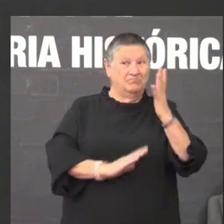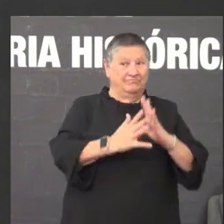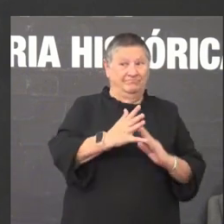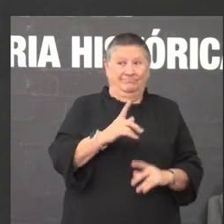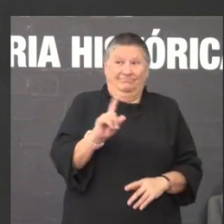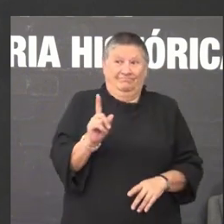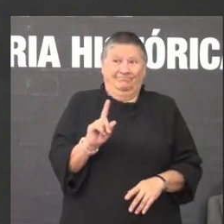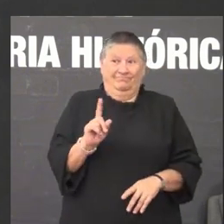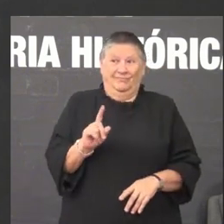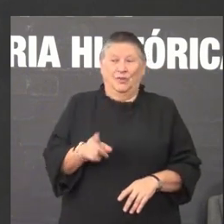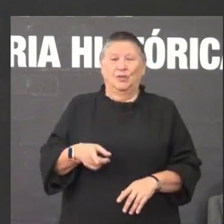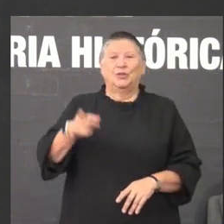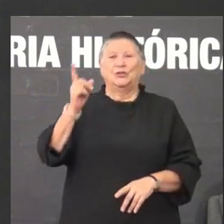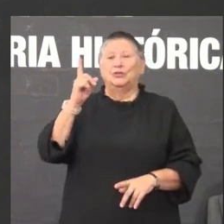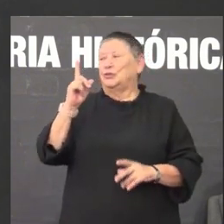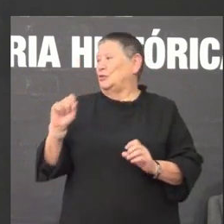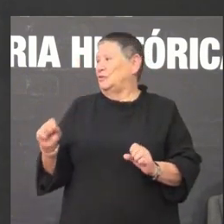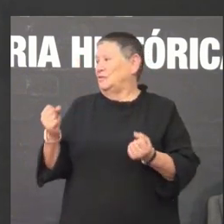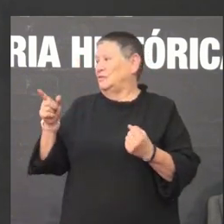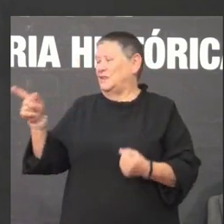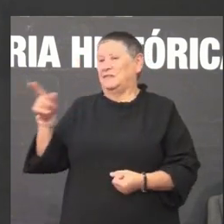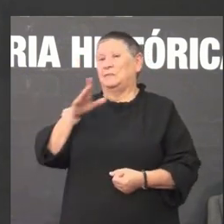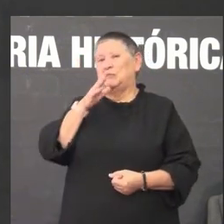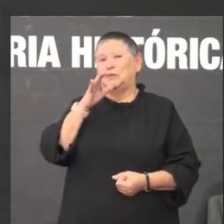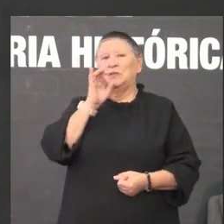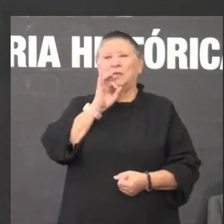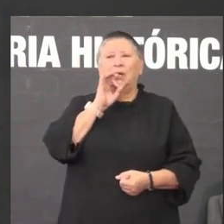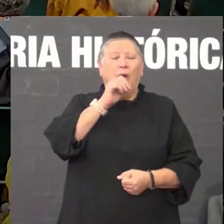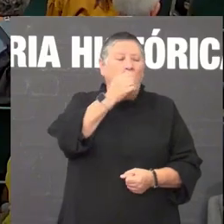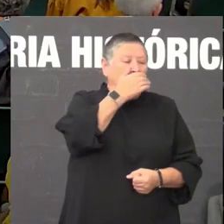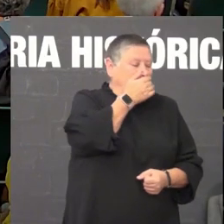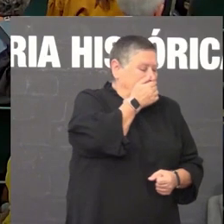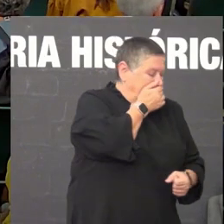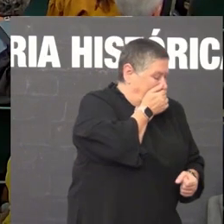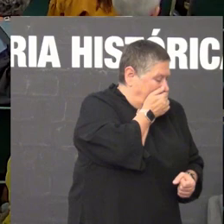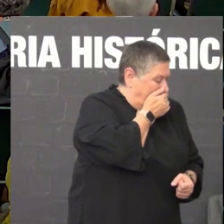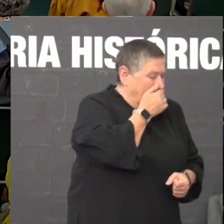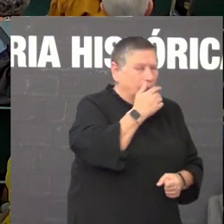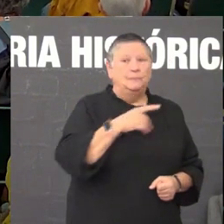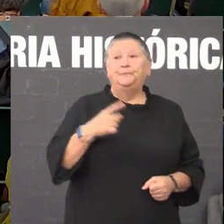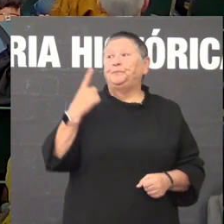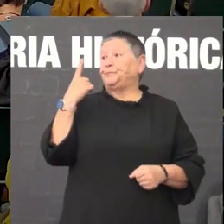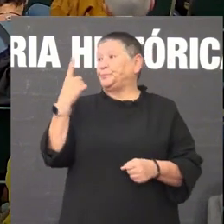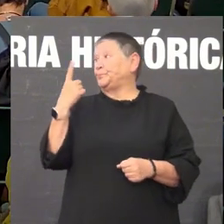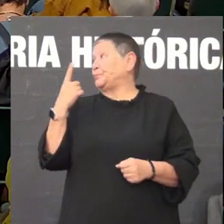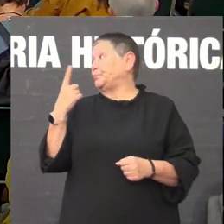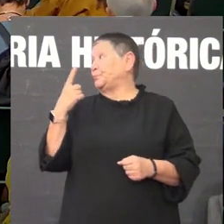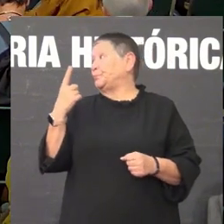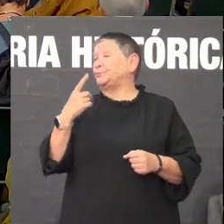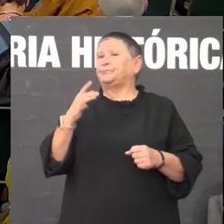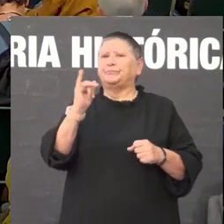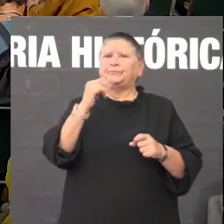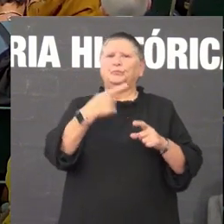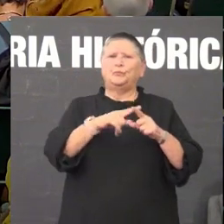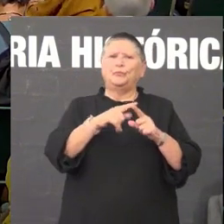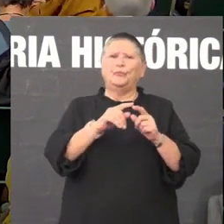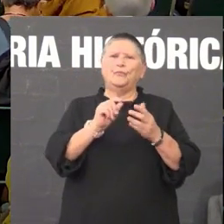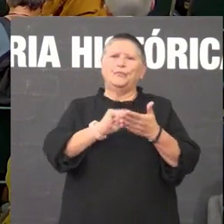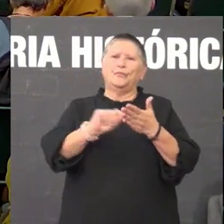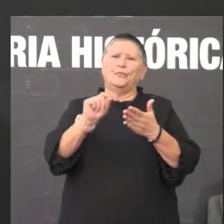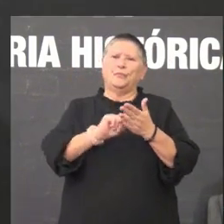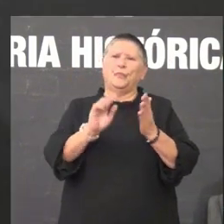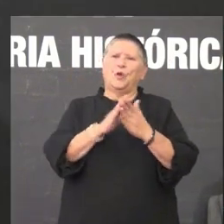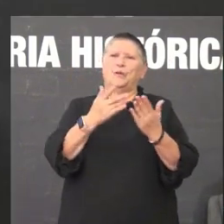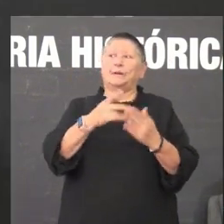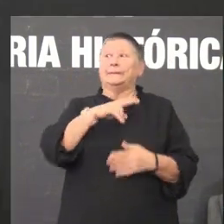e só sobreviviron dous exemplares mesmo unha obra de Luís Piment en fin hai varias obras que non chegamos a